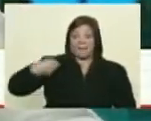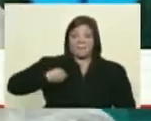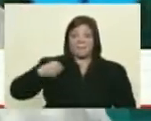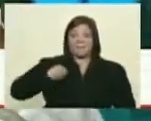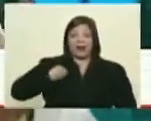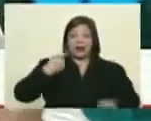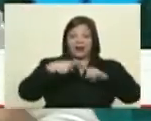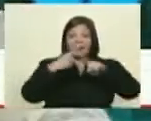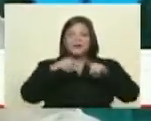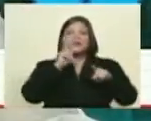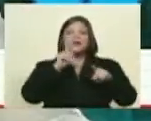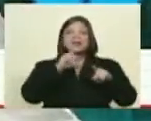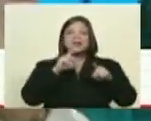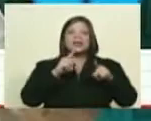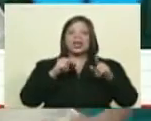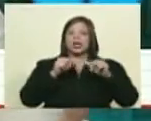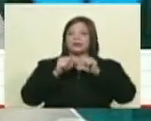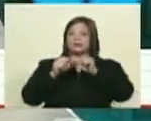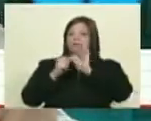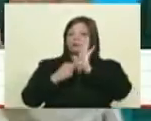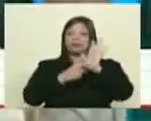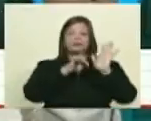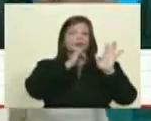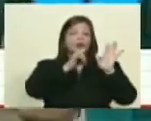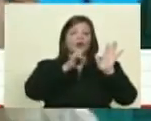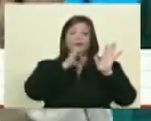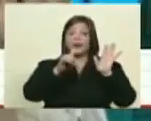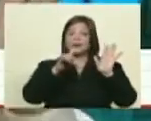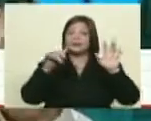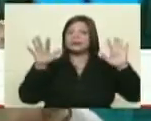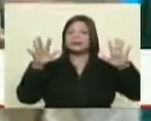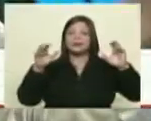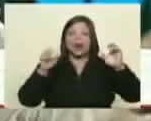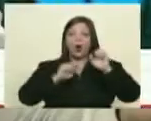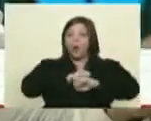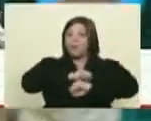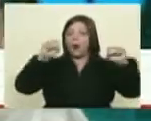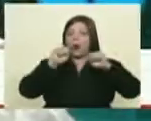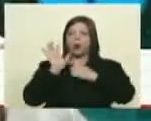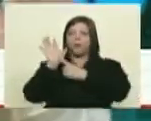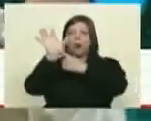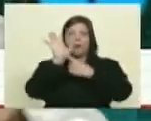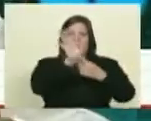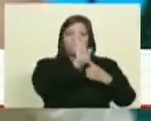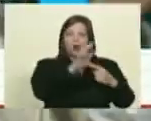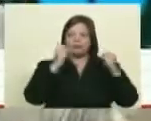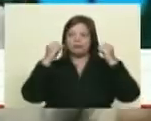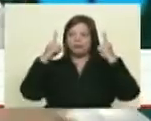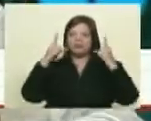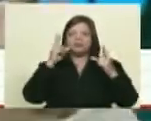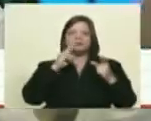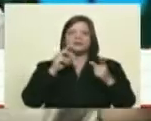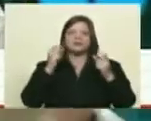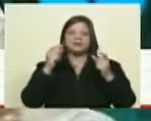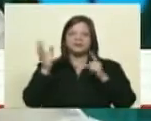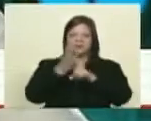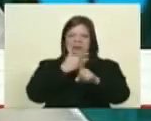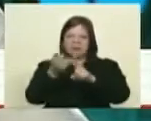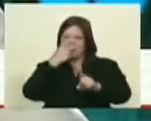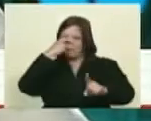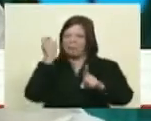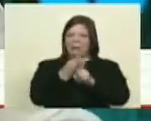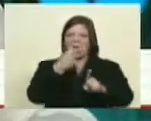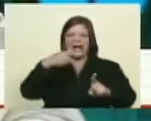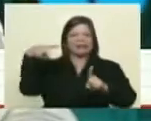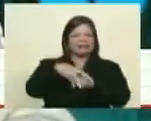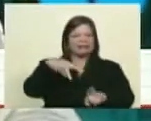publicada. Entonces tienen que darle a sus editores una información que sea espectacular, que venda y que además sirve para vilipendiar, para demonizar